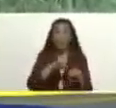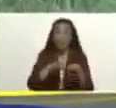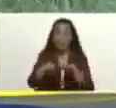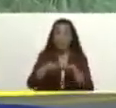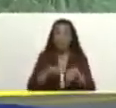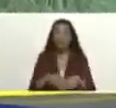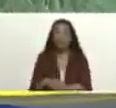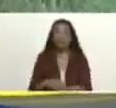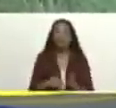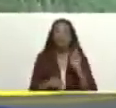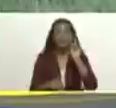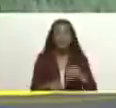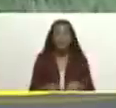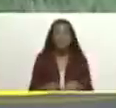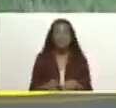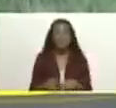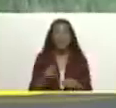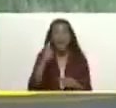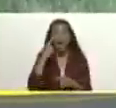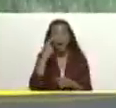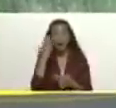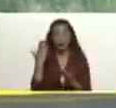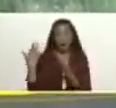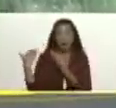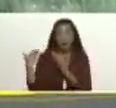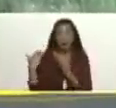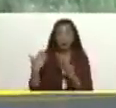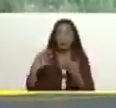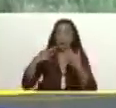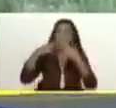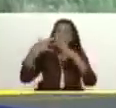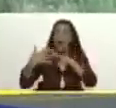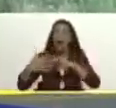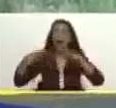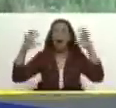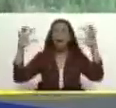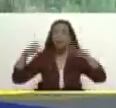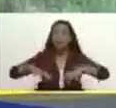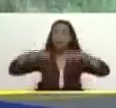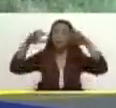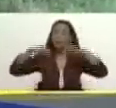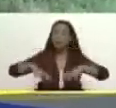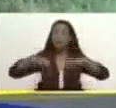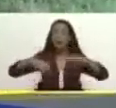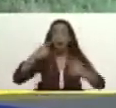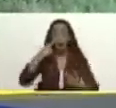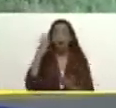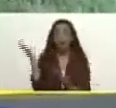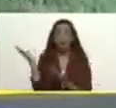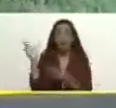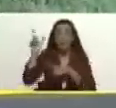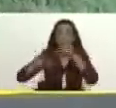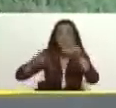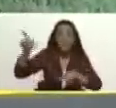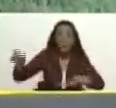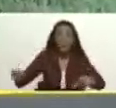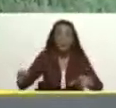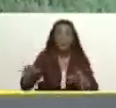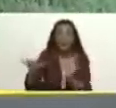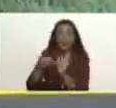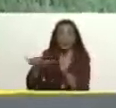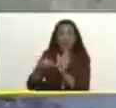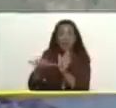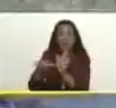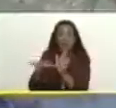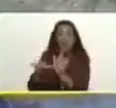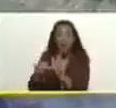Aquí tengo también el pueblo que ha sido afectado por la vaguada. Ellos están ellos